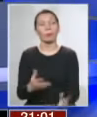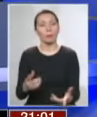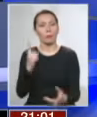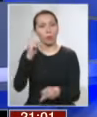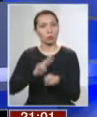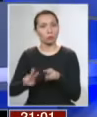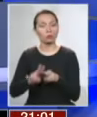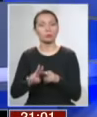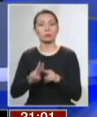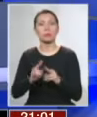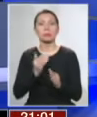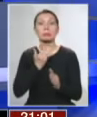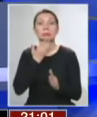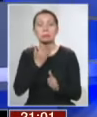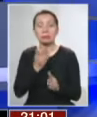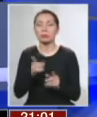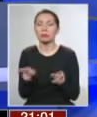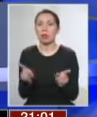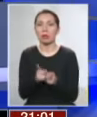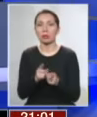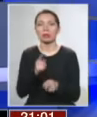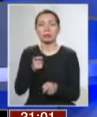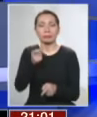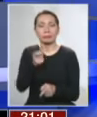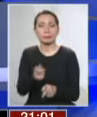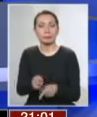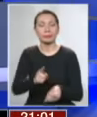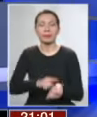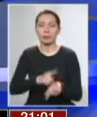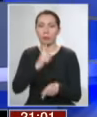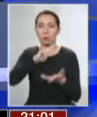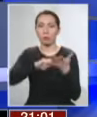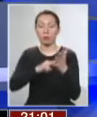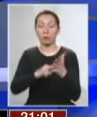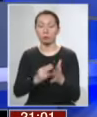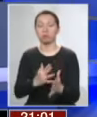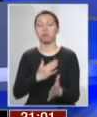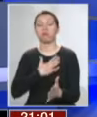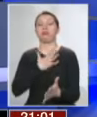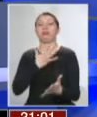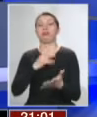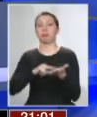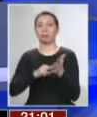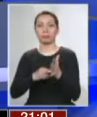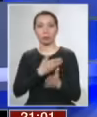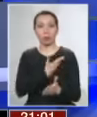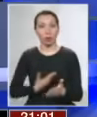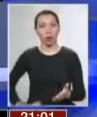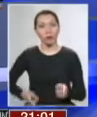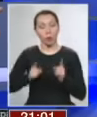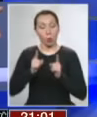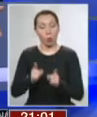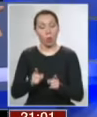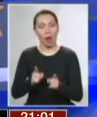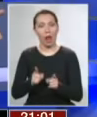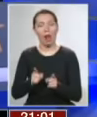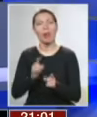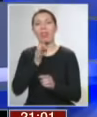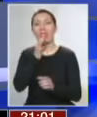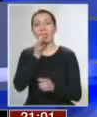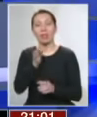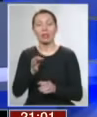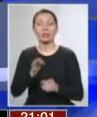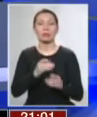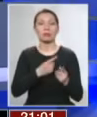solución improvisada para un problema que otra vez parece estallarle la cara al gobierno. Como en el viejo refrán, desvestir a un